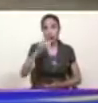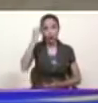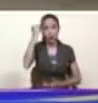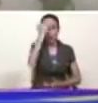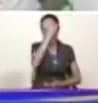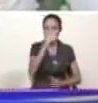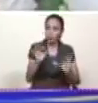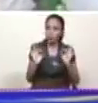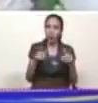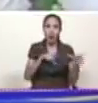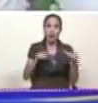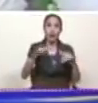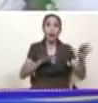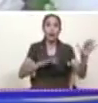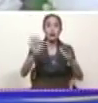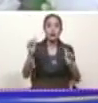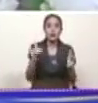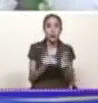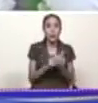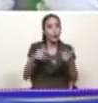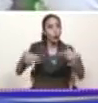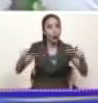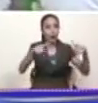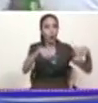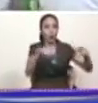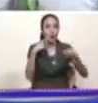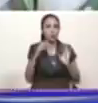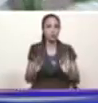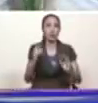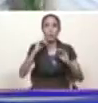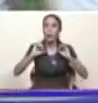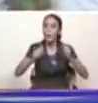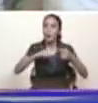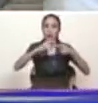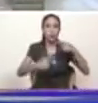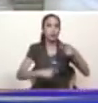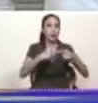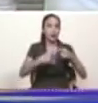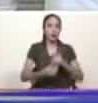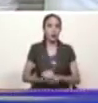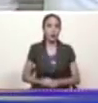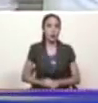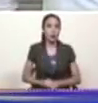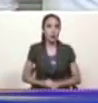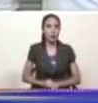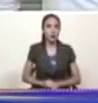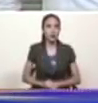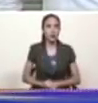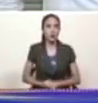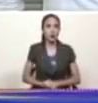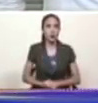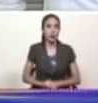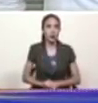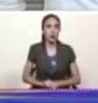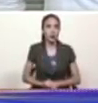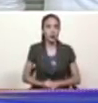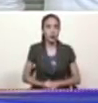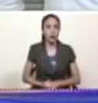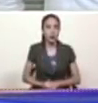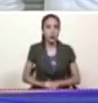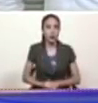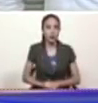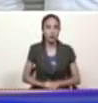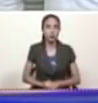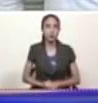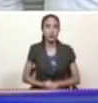más de 15.000 hectáreas para comenzar el ciclo de siembra de maíz lo que representa un beneficio de más o menos unas